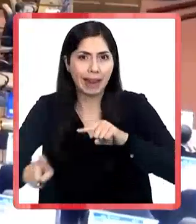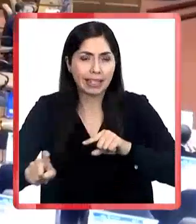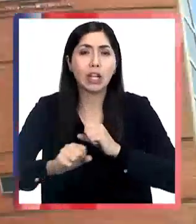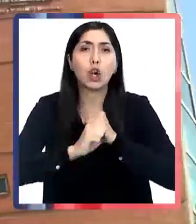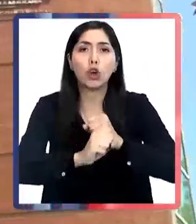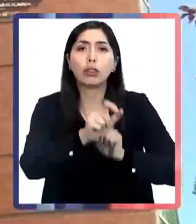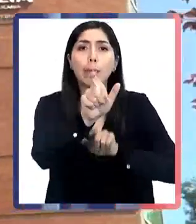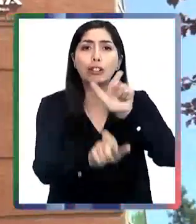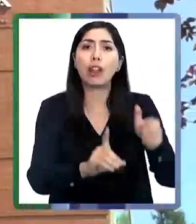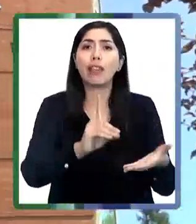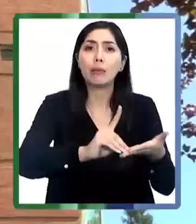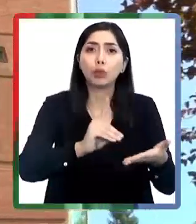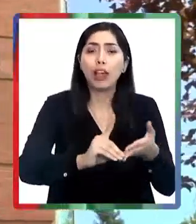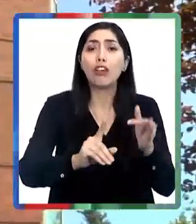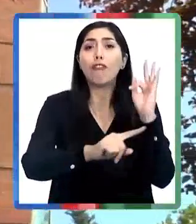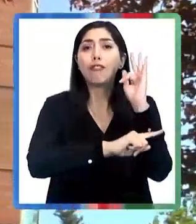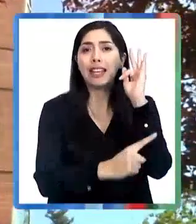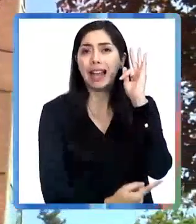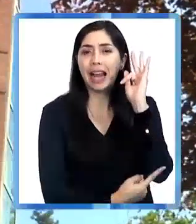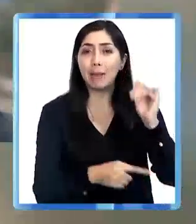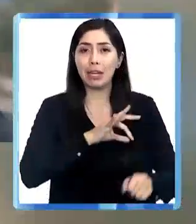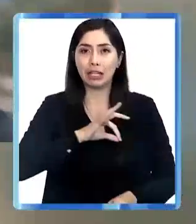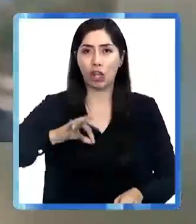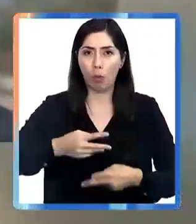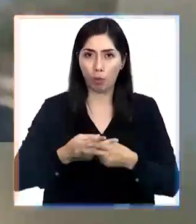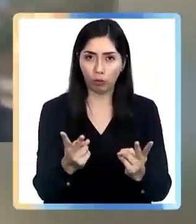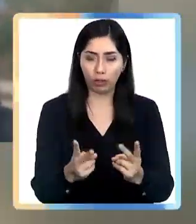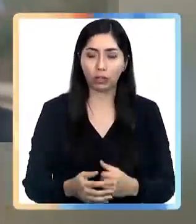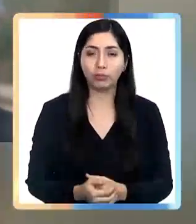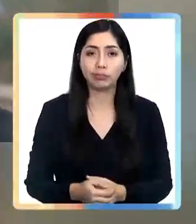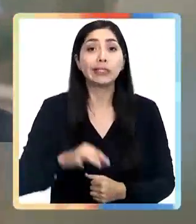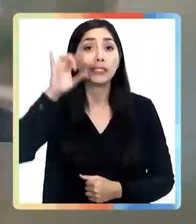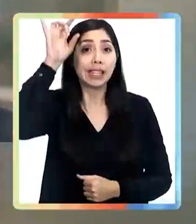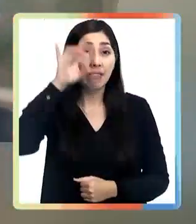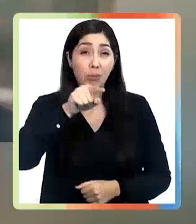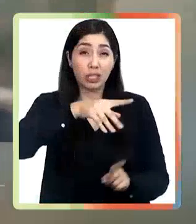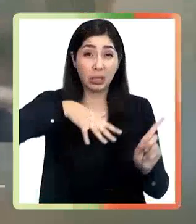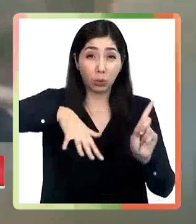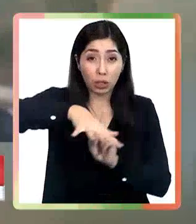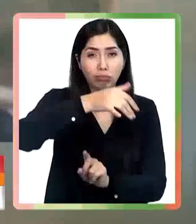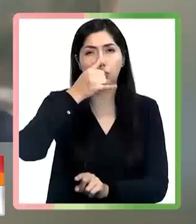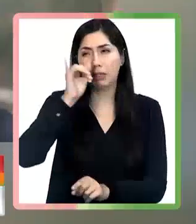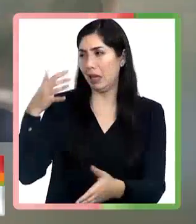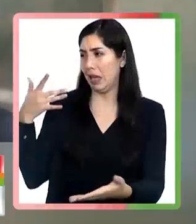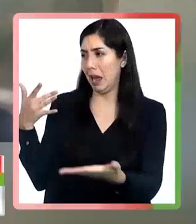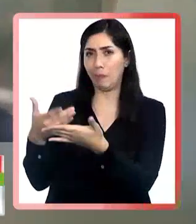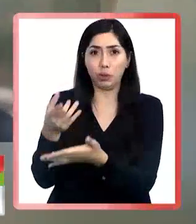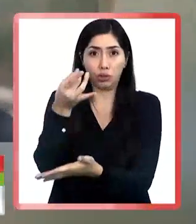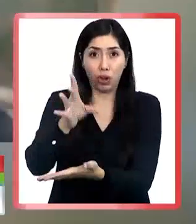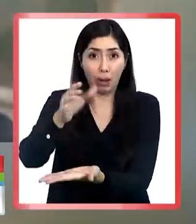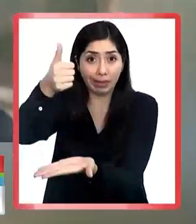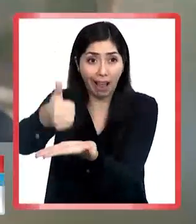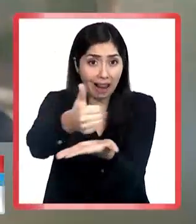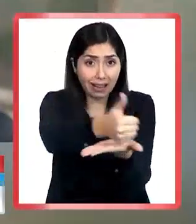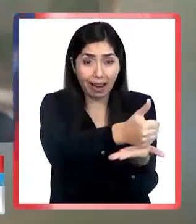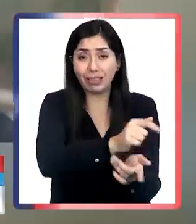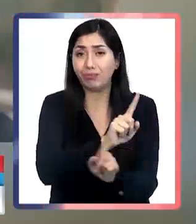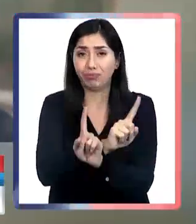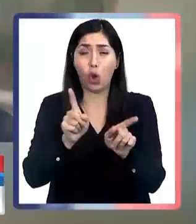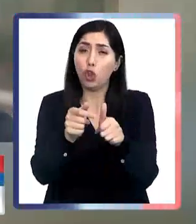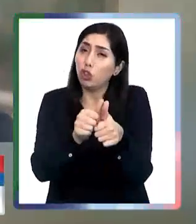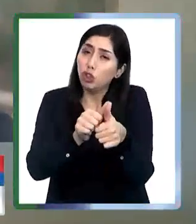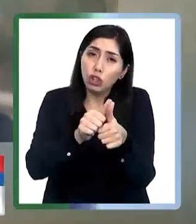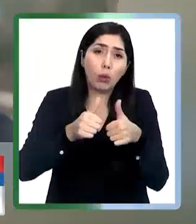contra diputados y fiscales del Ministerio Público. Sabemos que esto viene hace tiempo, no solamente con los alcaldes. Con todas las